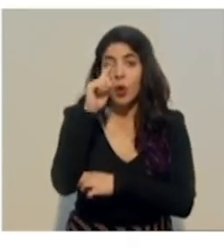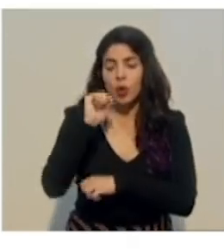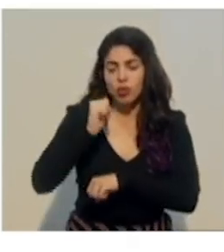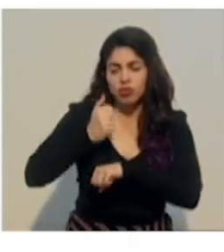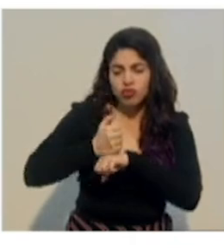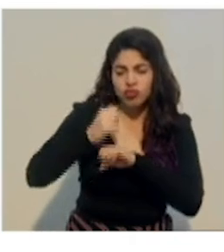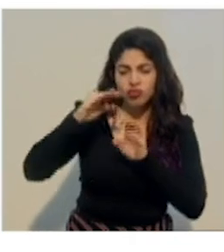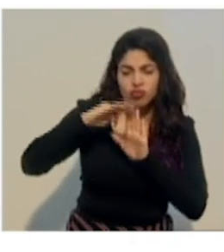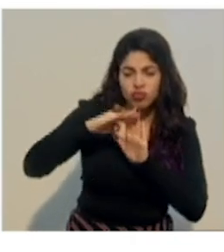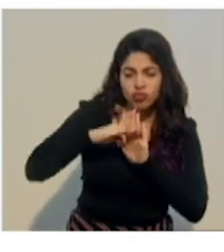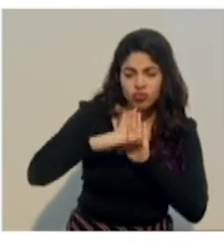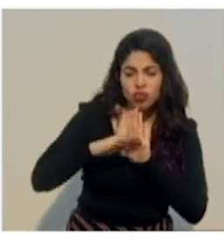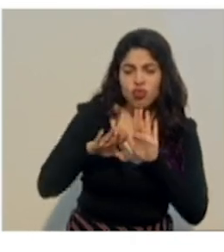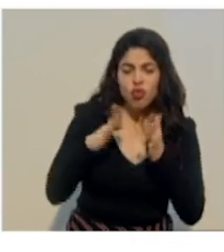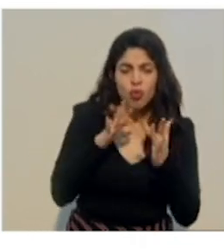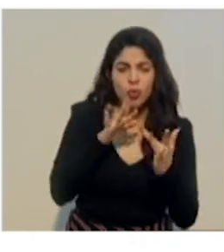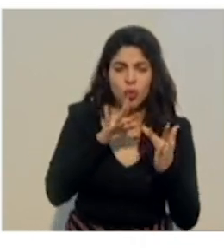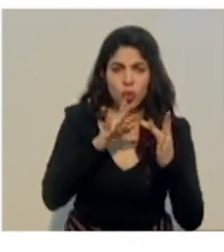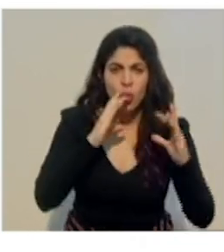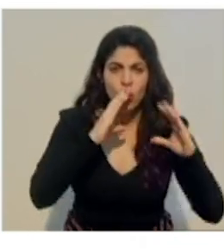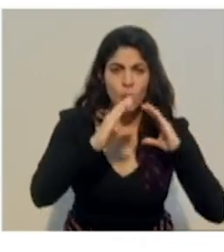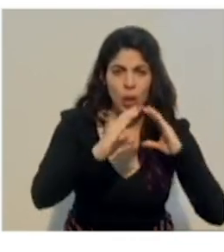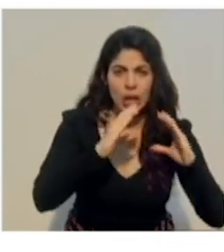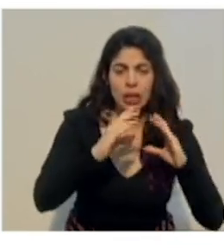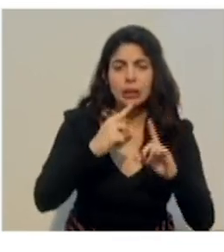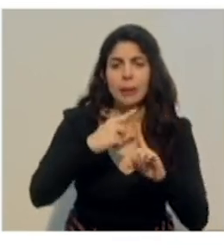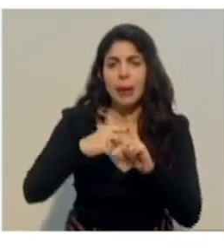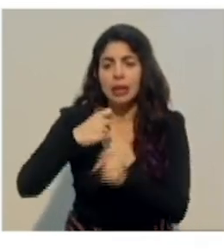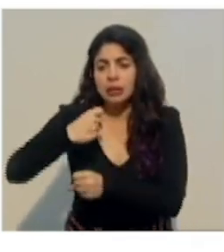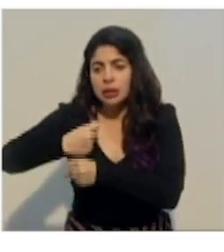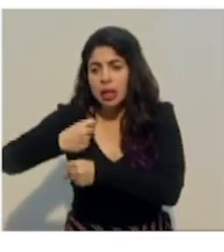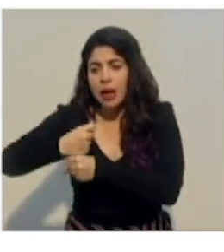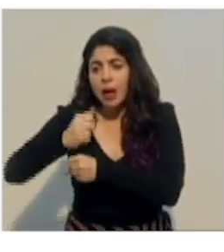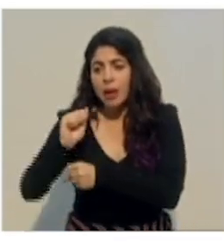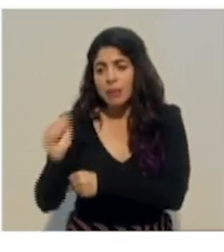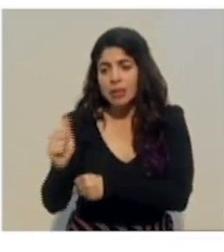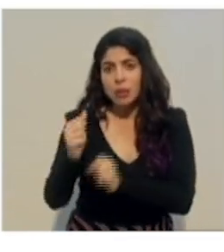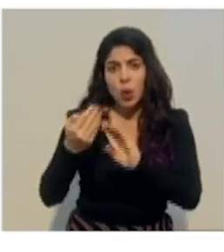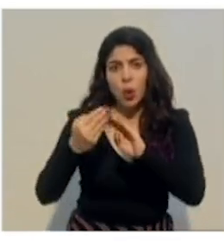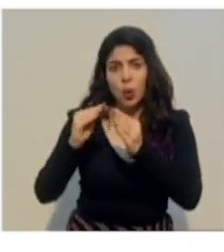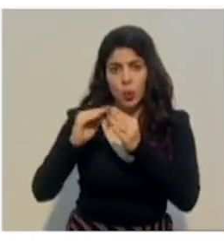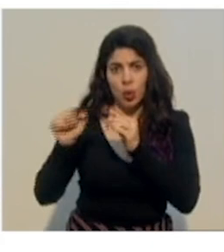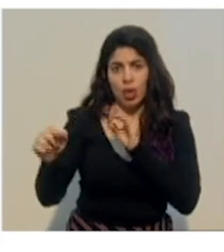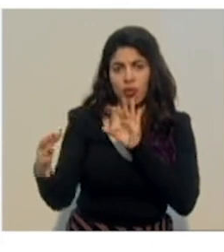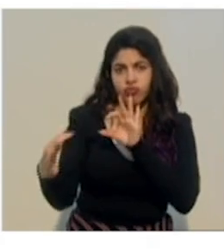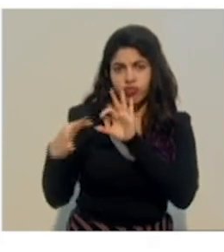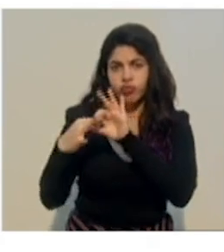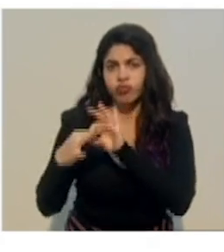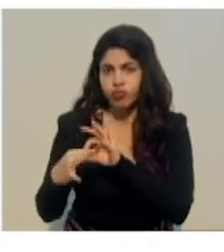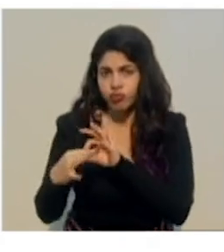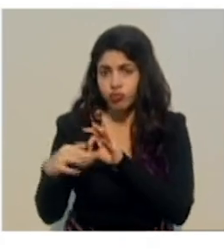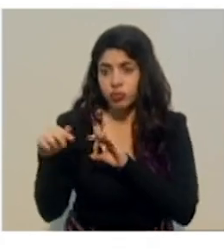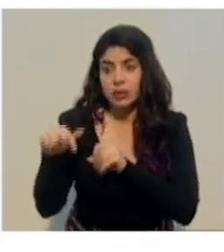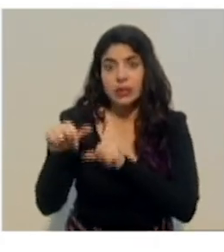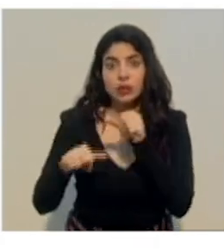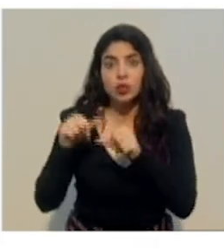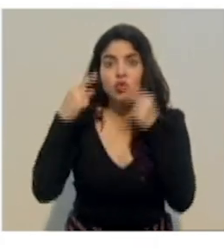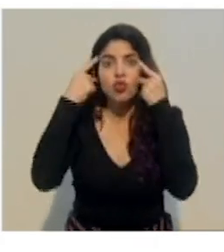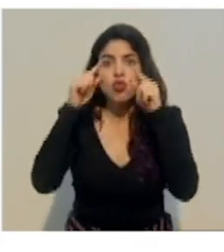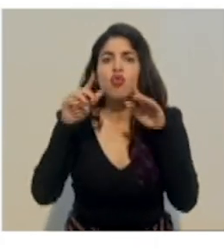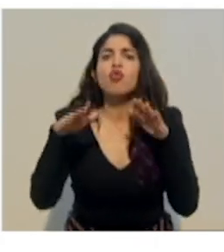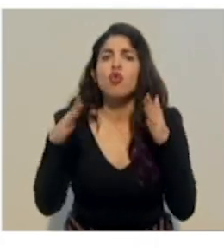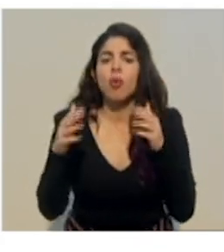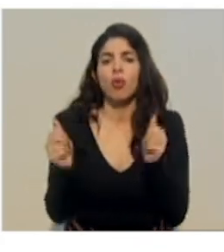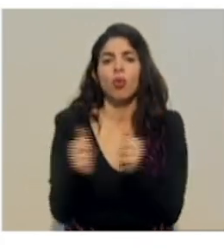comunicación, con la integración de trabajo de las comunidades, un esfuerzo que hemos logrado a través de un trabajo conjunto con